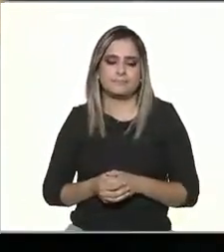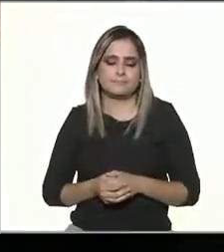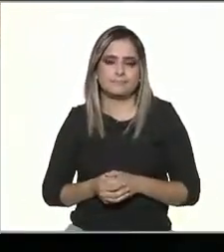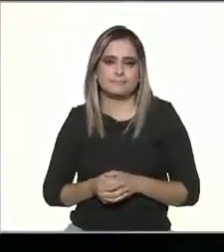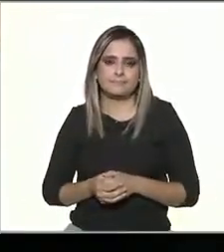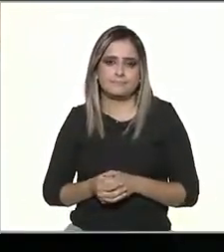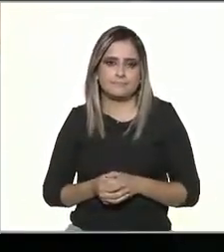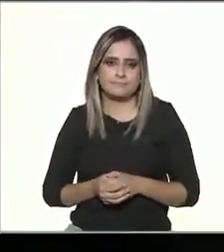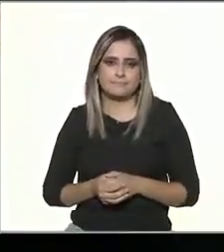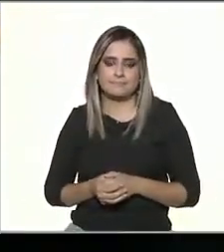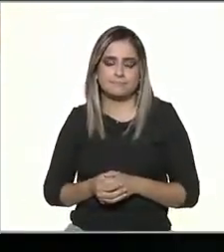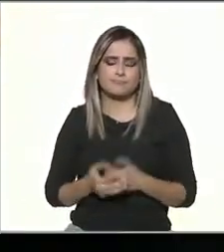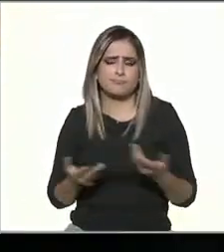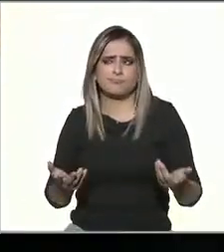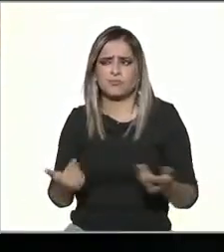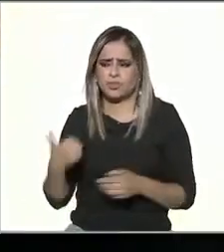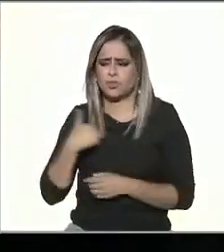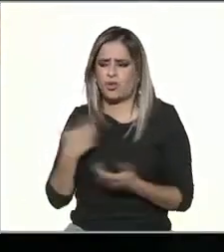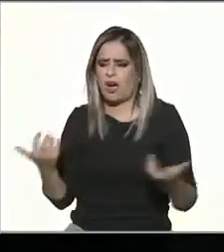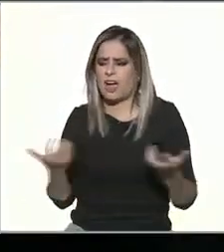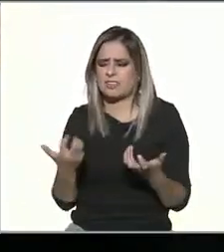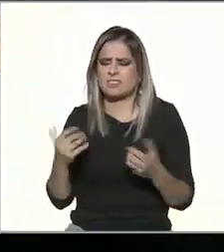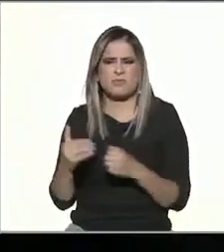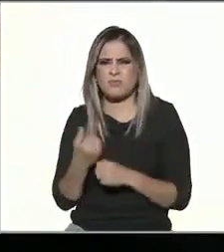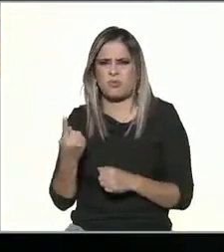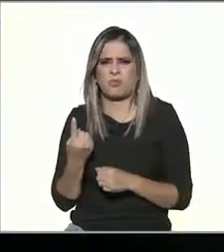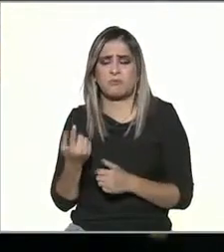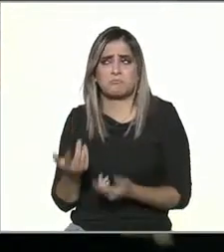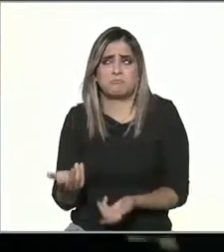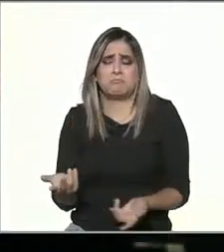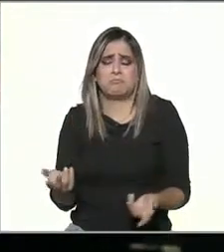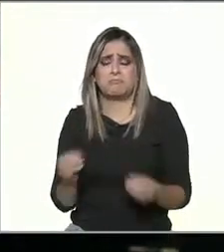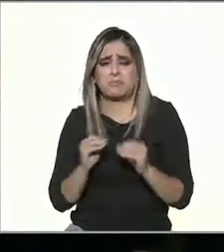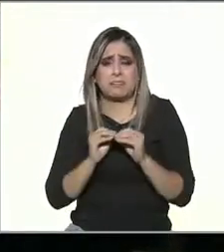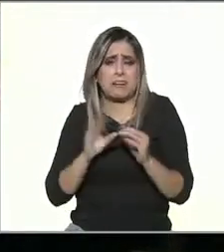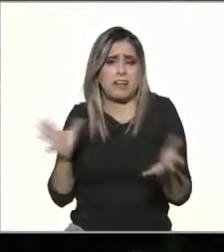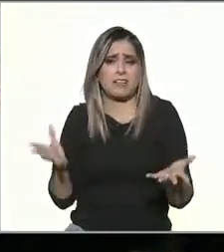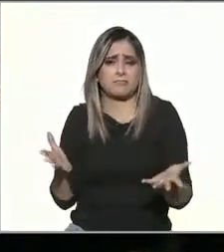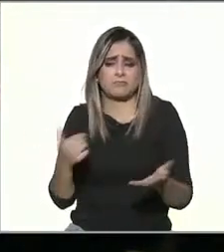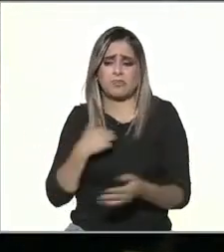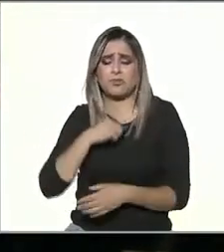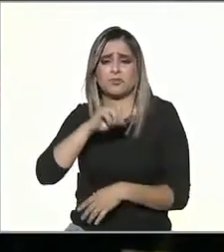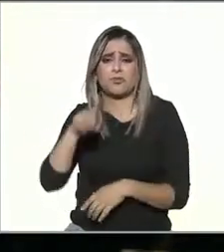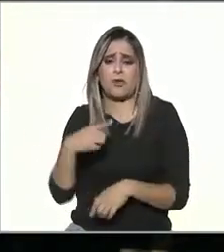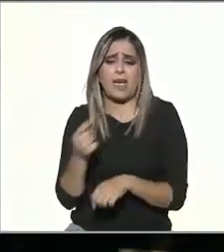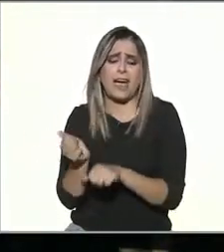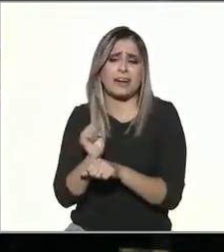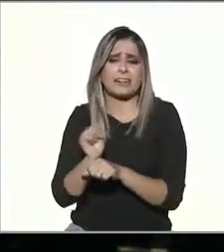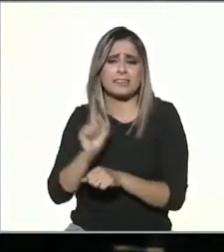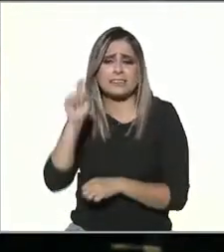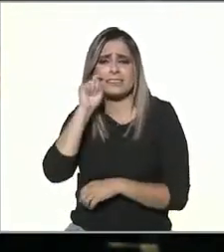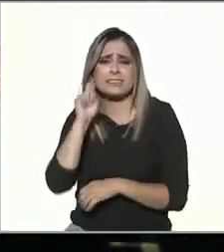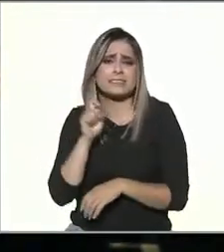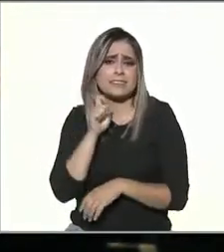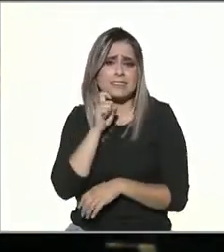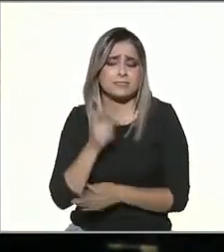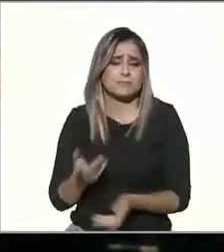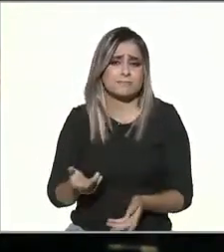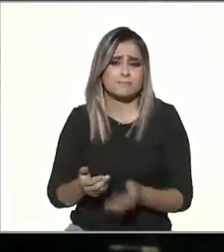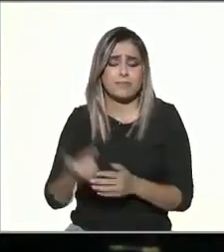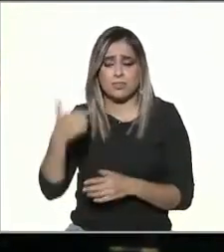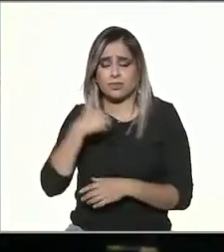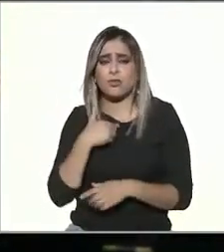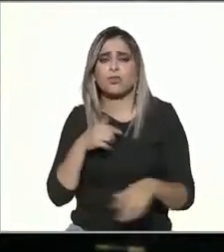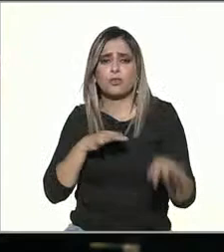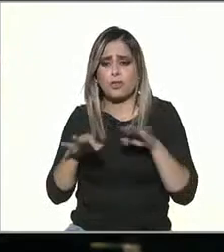¿para qué lo hago? es muy obvio soy una artista del sexo trabajo